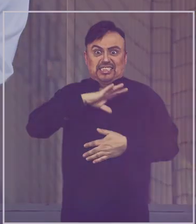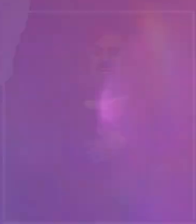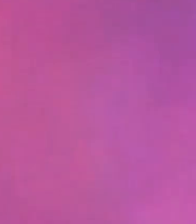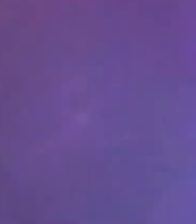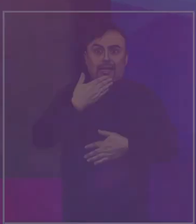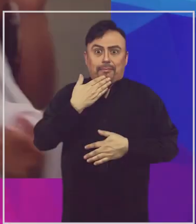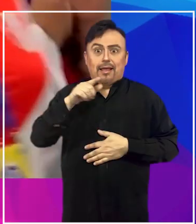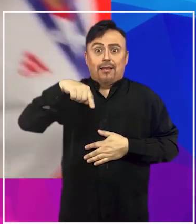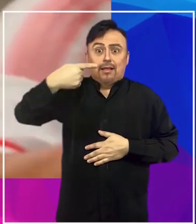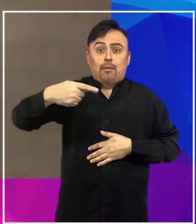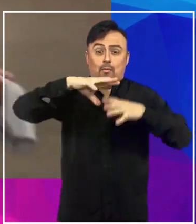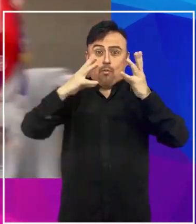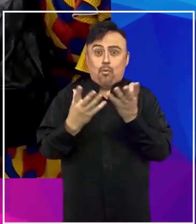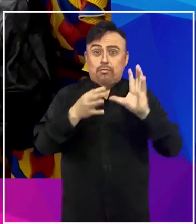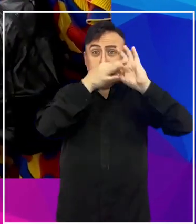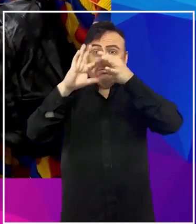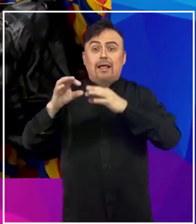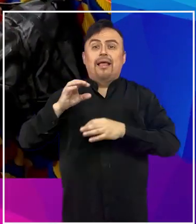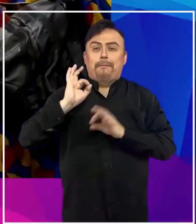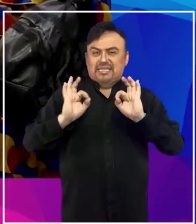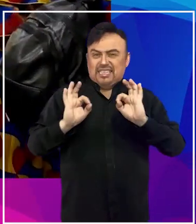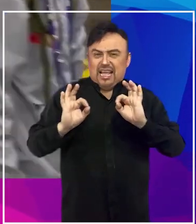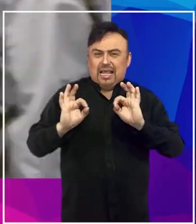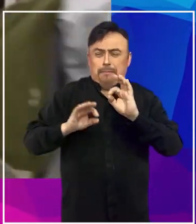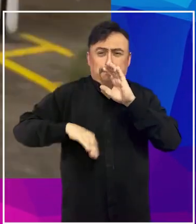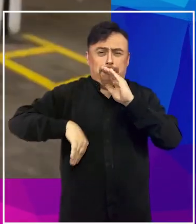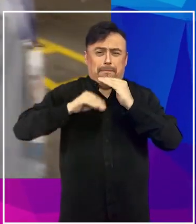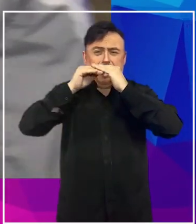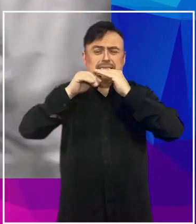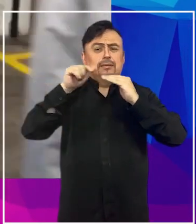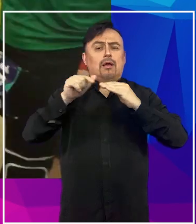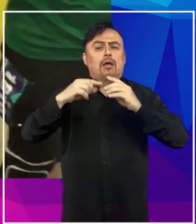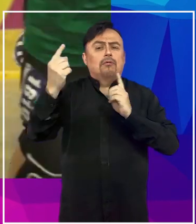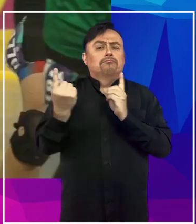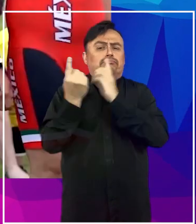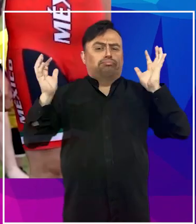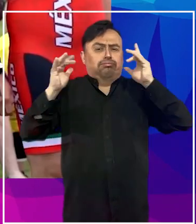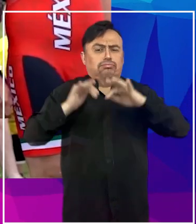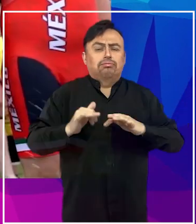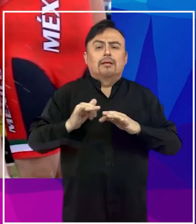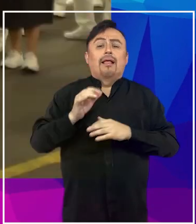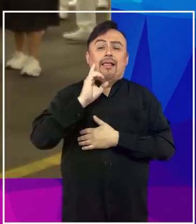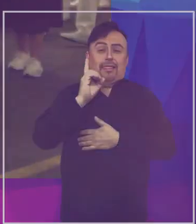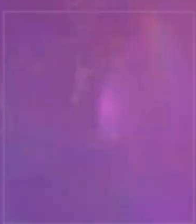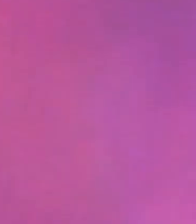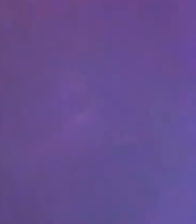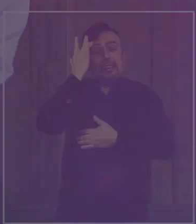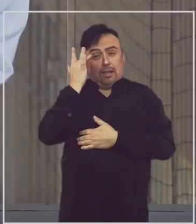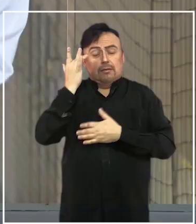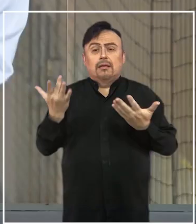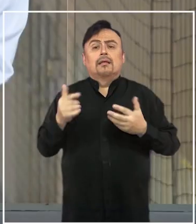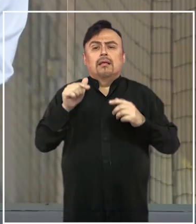sede de los Juegos Mundiales de Olimpiadas Especiales, que es el máximo encuentro deportivo para las personas con discapacidad intelectual. Para